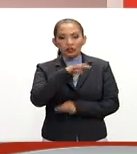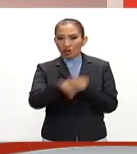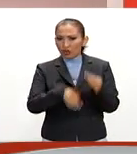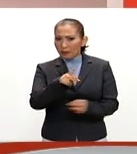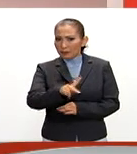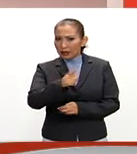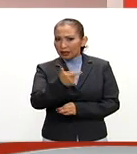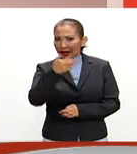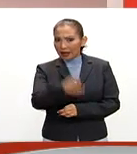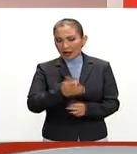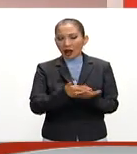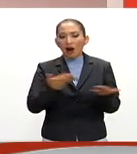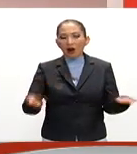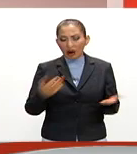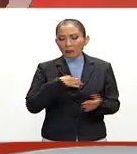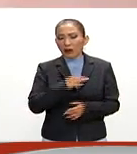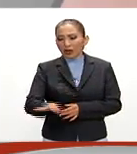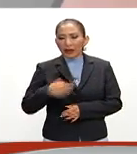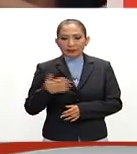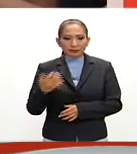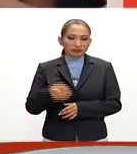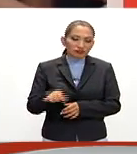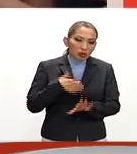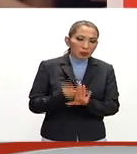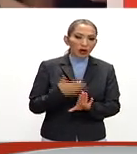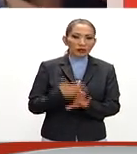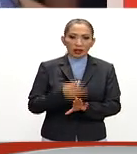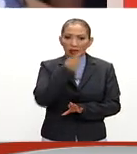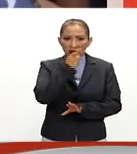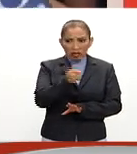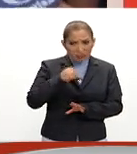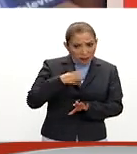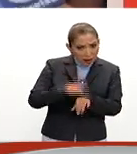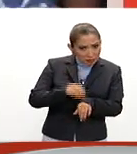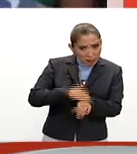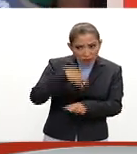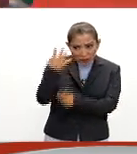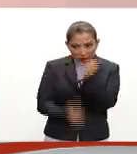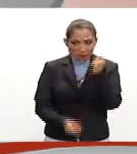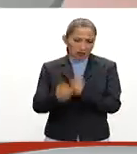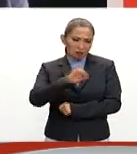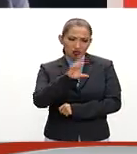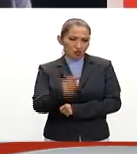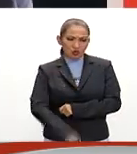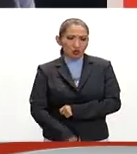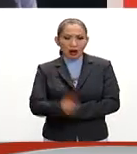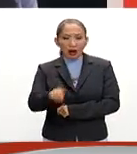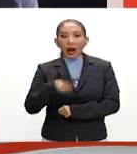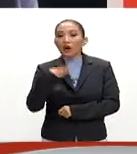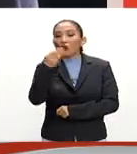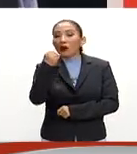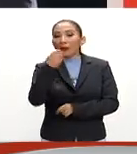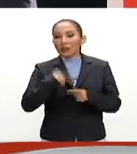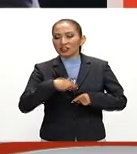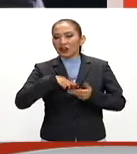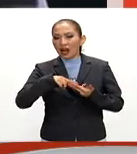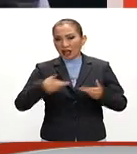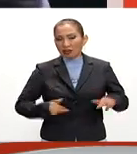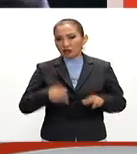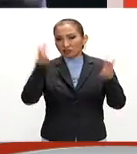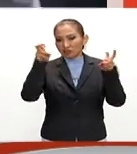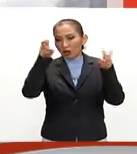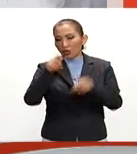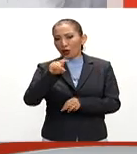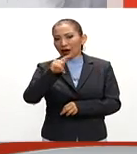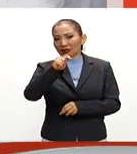TGR y a partir de ahí entonces poder juzgar. Niegan que le hayan permitido escapar. Son nueve los vinculados al caso